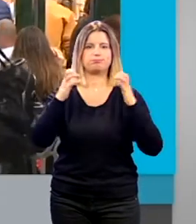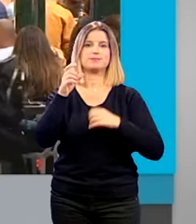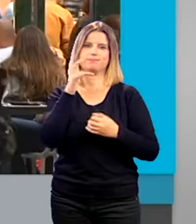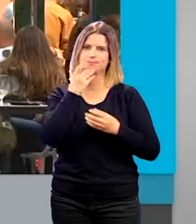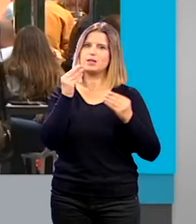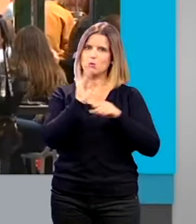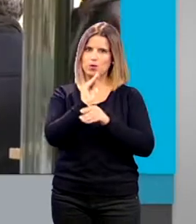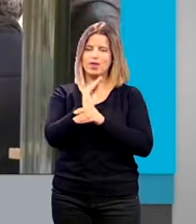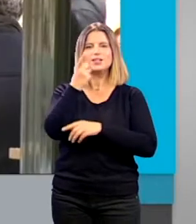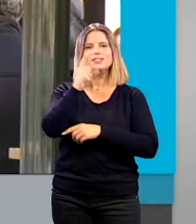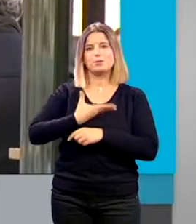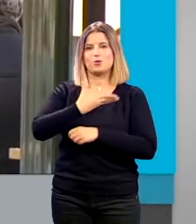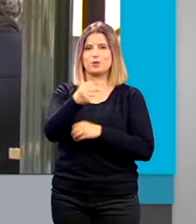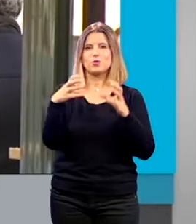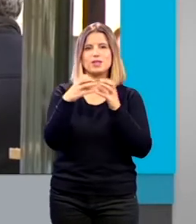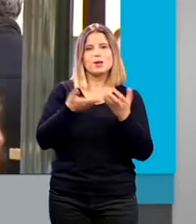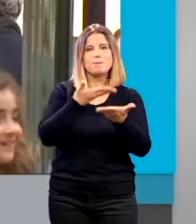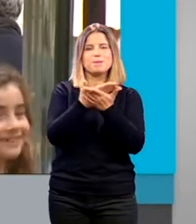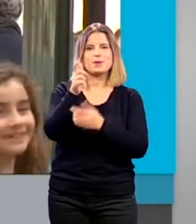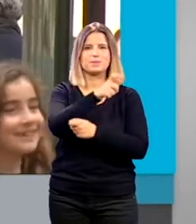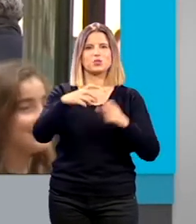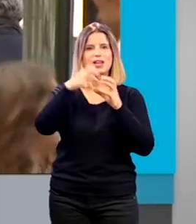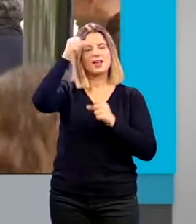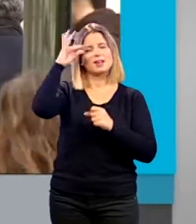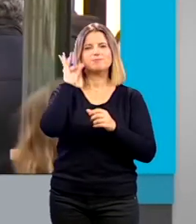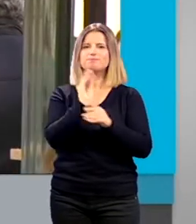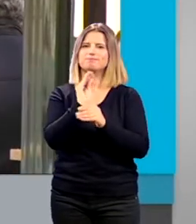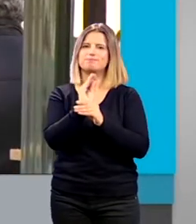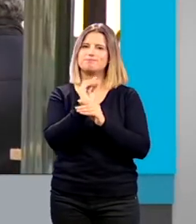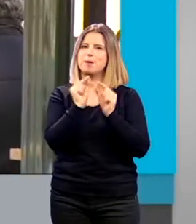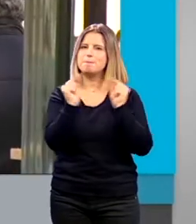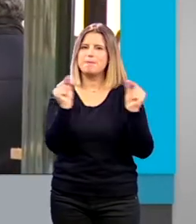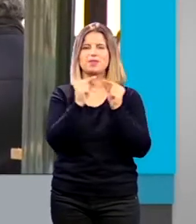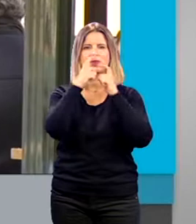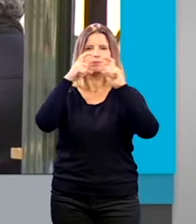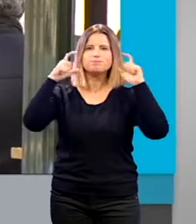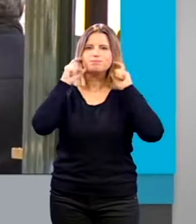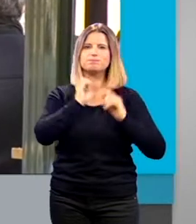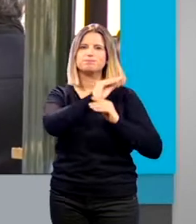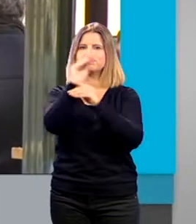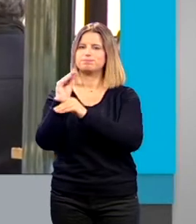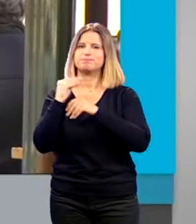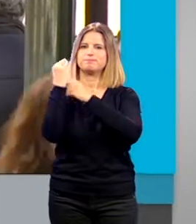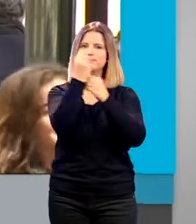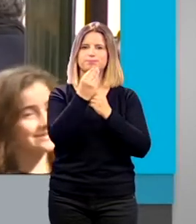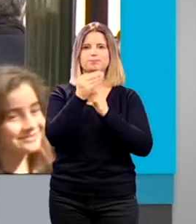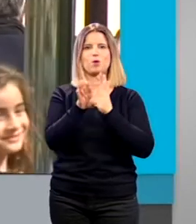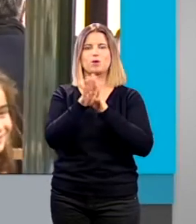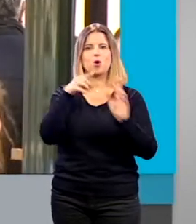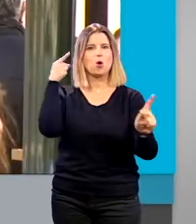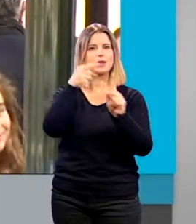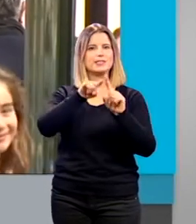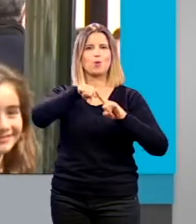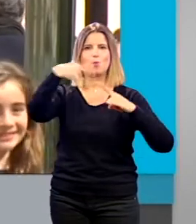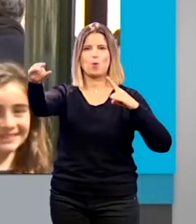el Ayuntamiento de Granada también han pedido a los granadinos y los visitantes que mantengan las medidas de higiene y protección con el objetivo de disfrutar de este puente de